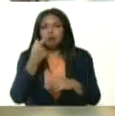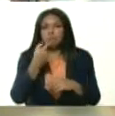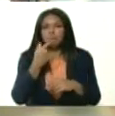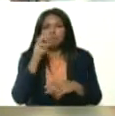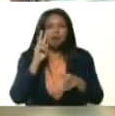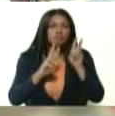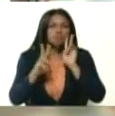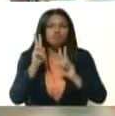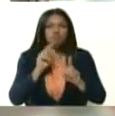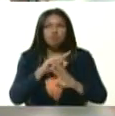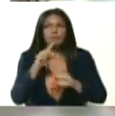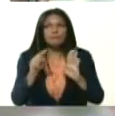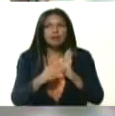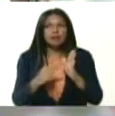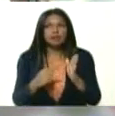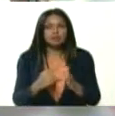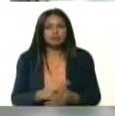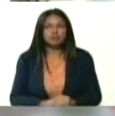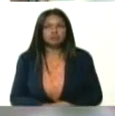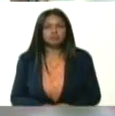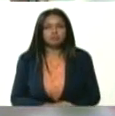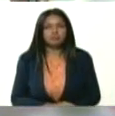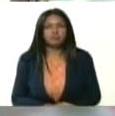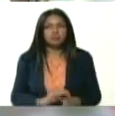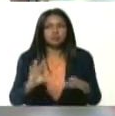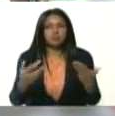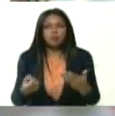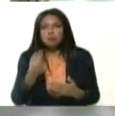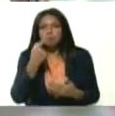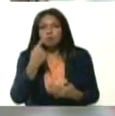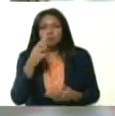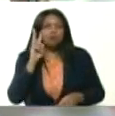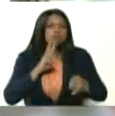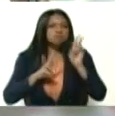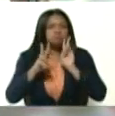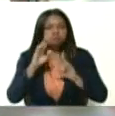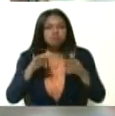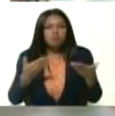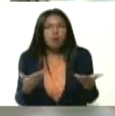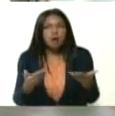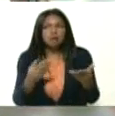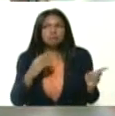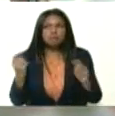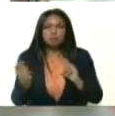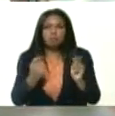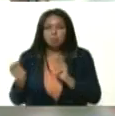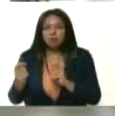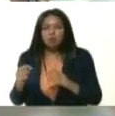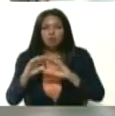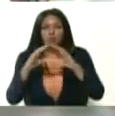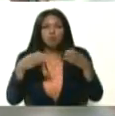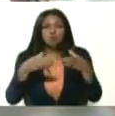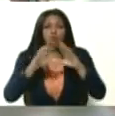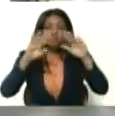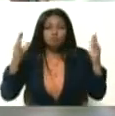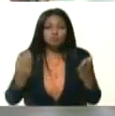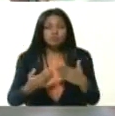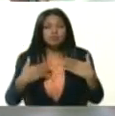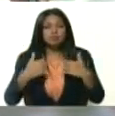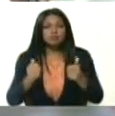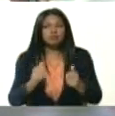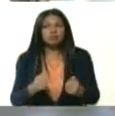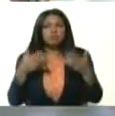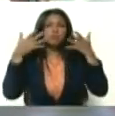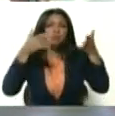curativos concretos. Quiero opiniones concretas. ¿Cuáles son los tratamientos curativos que están en debate en la Organización Mundial de la Salud, que nos